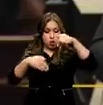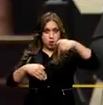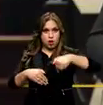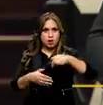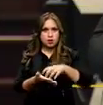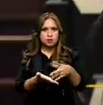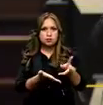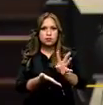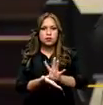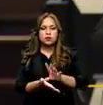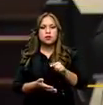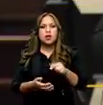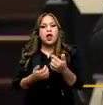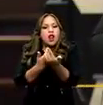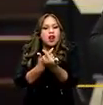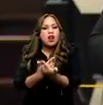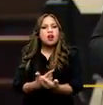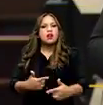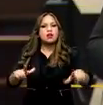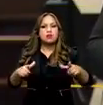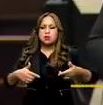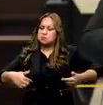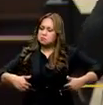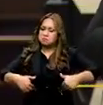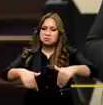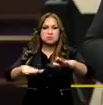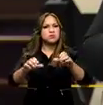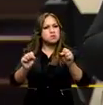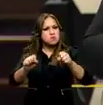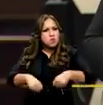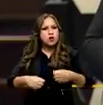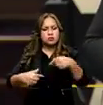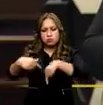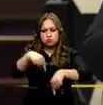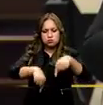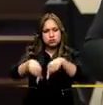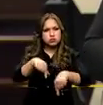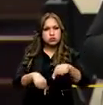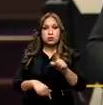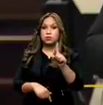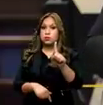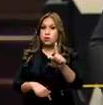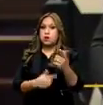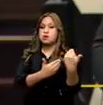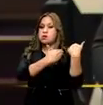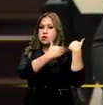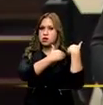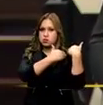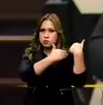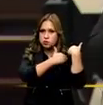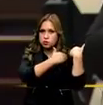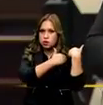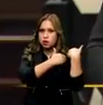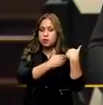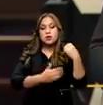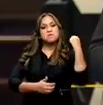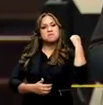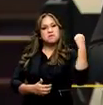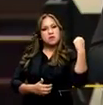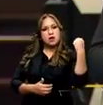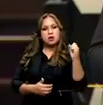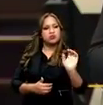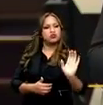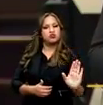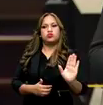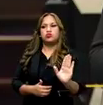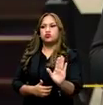Parlamento que la libertad de investigación debe contemplar y debe contenerse en el derecho